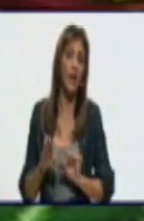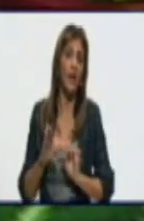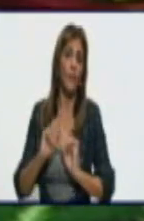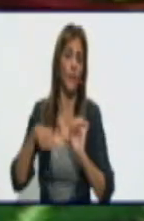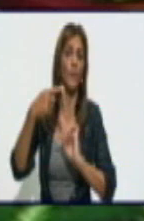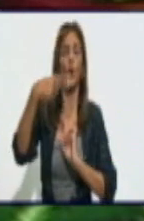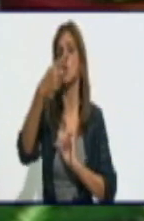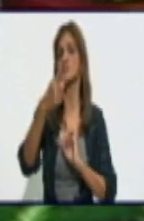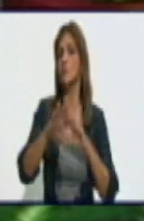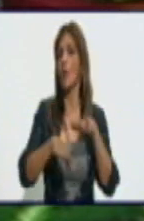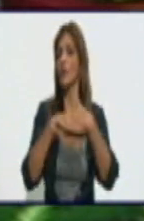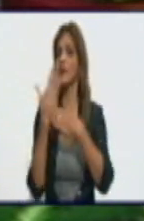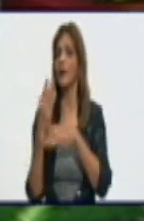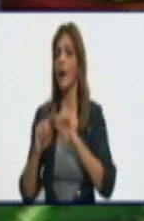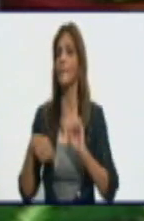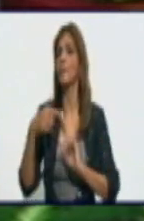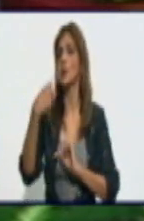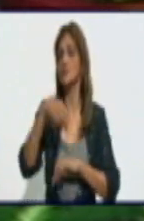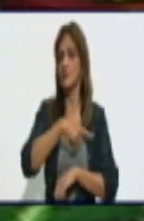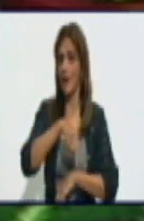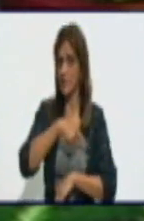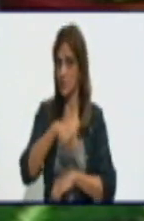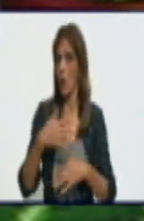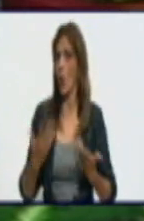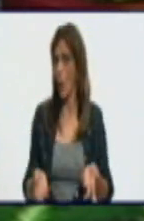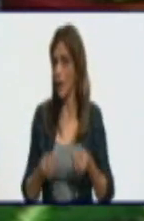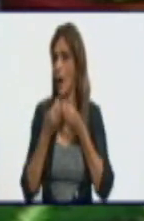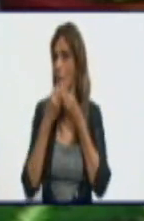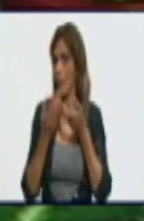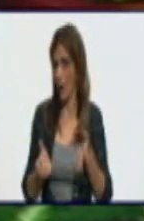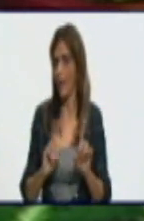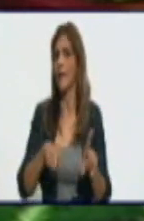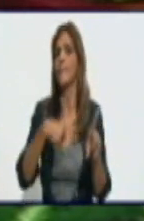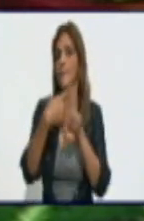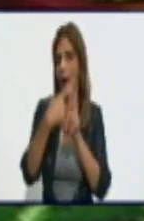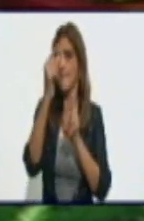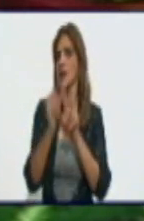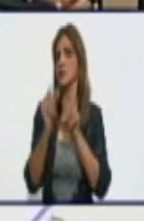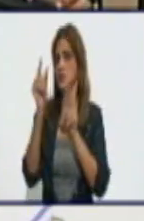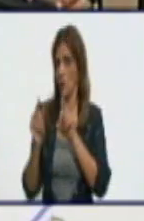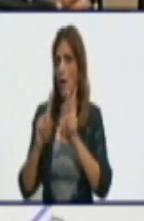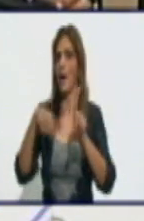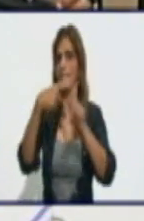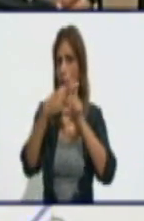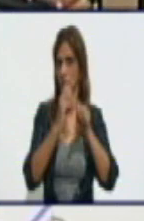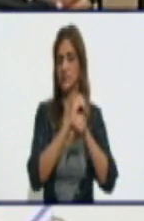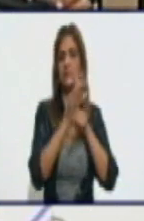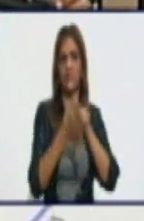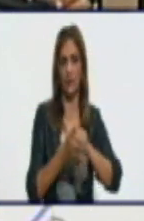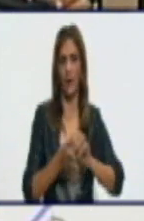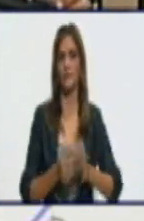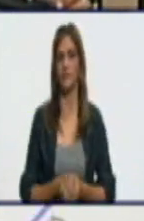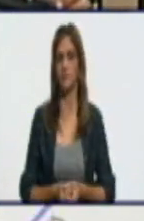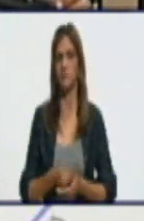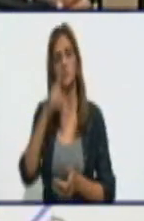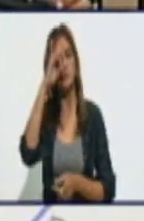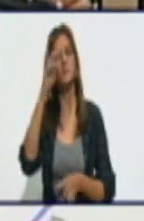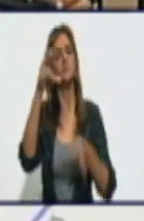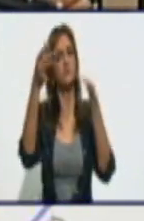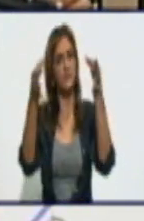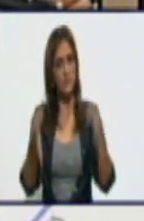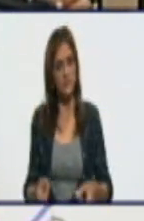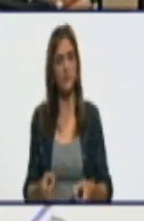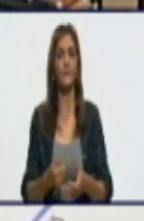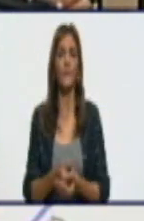en las próximas horas, teniendo en cuenta que hay 885 contactos ingresados? Así es. Como siempre digo, esta